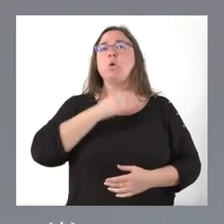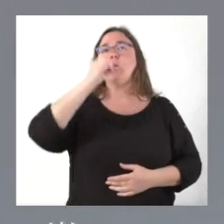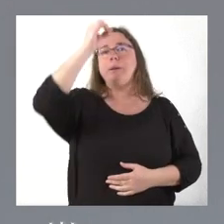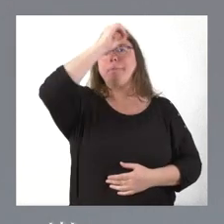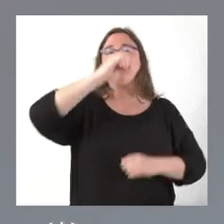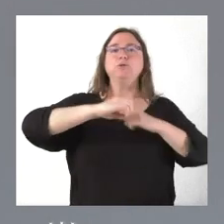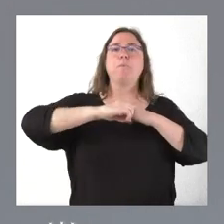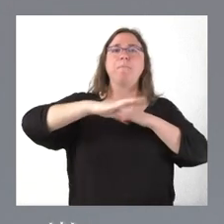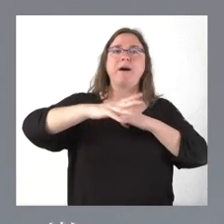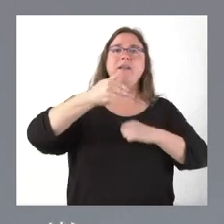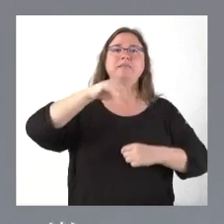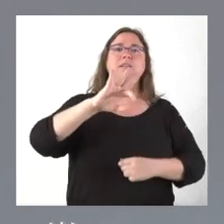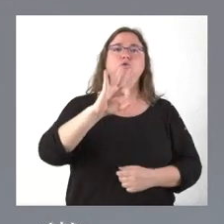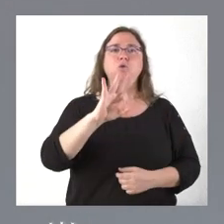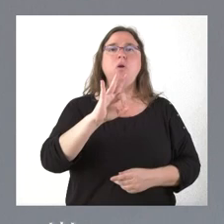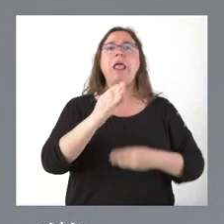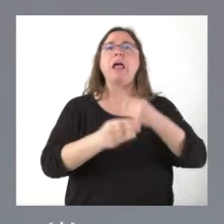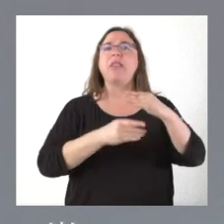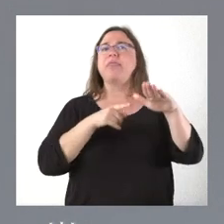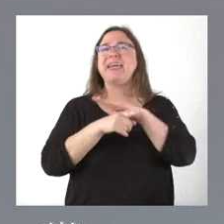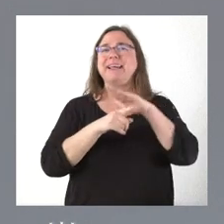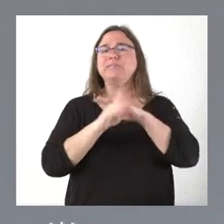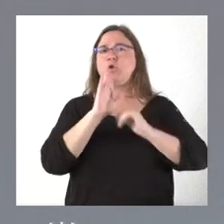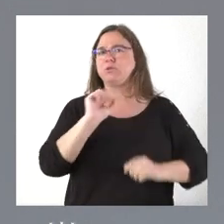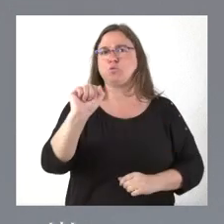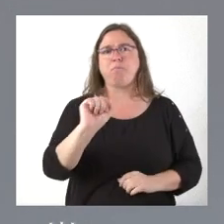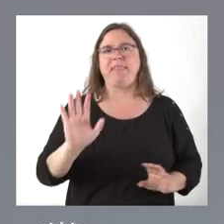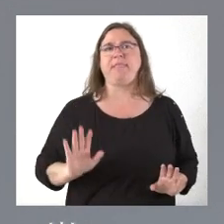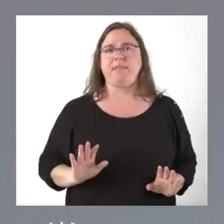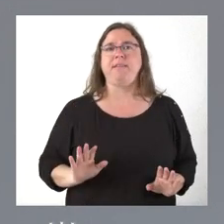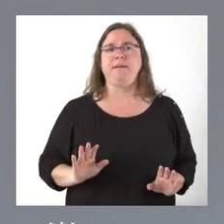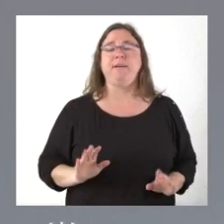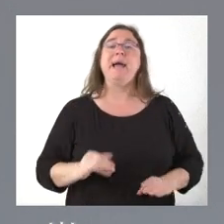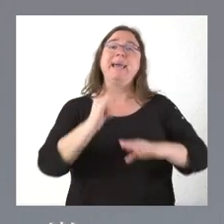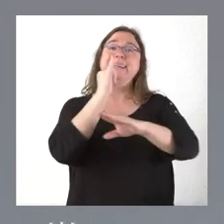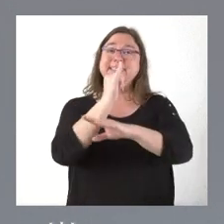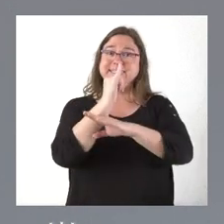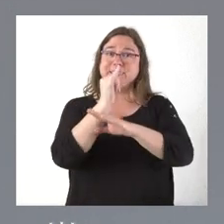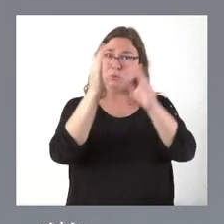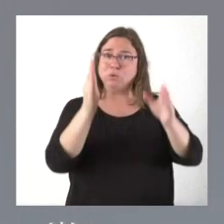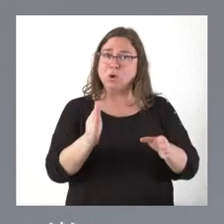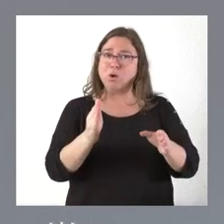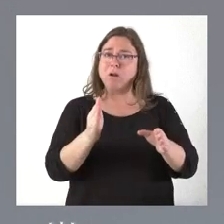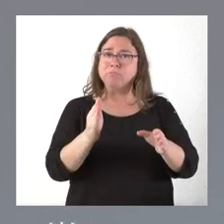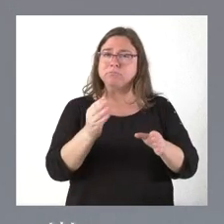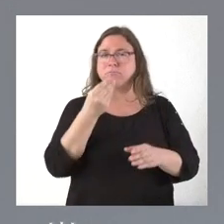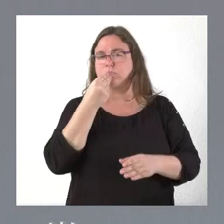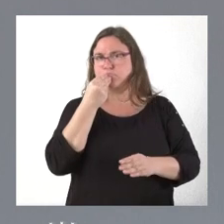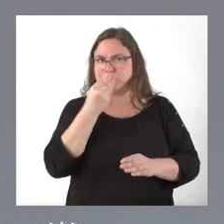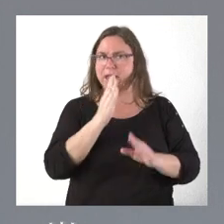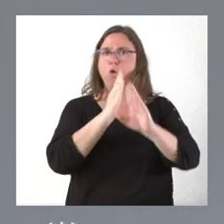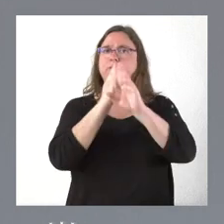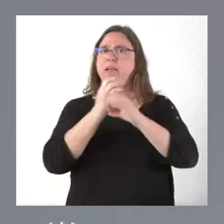Sancho está haciendo una gestión estupenda, el Instituto está bien ordenado,